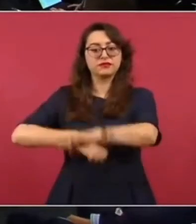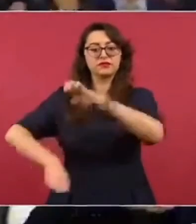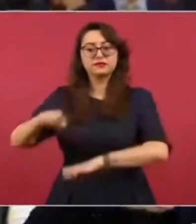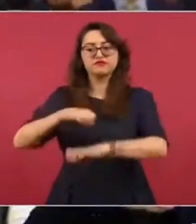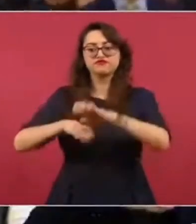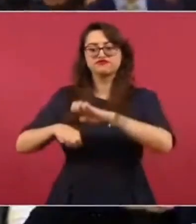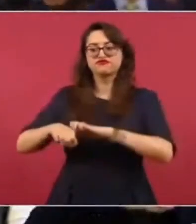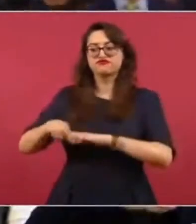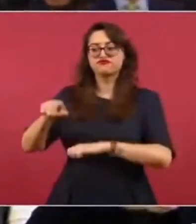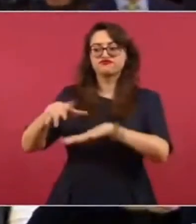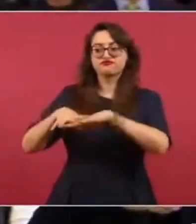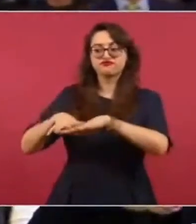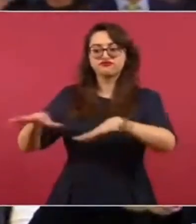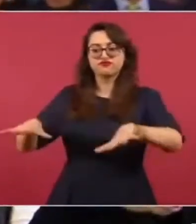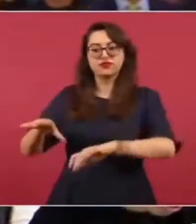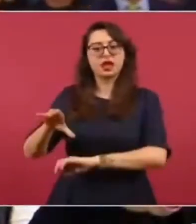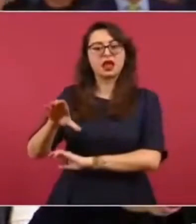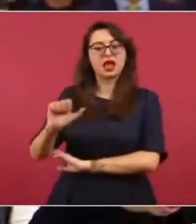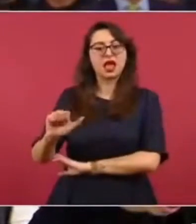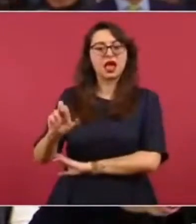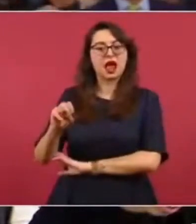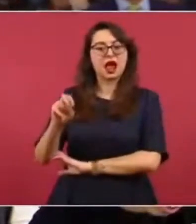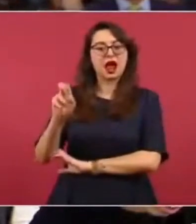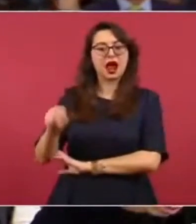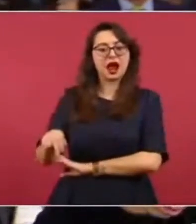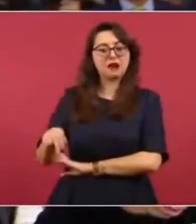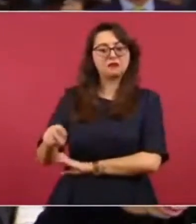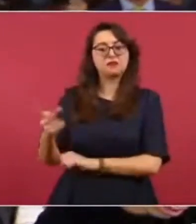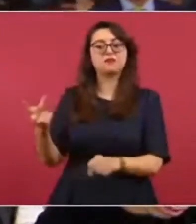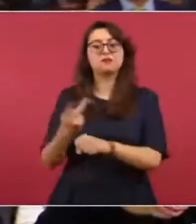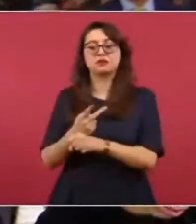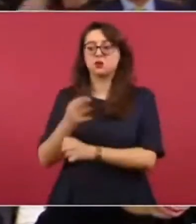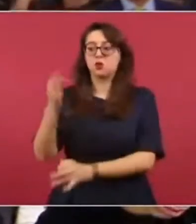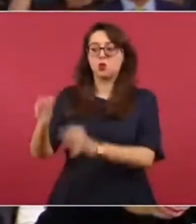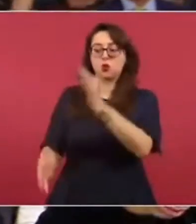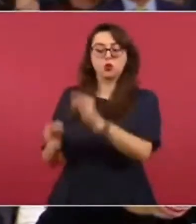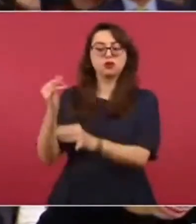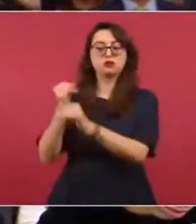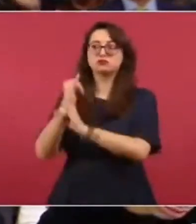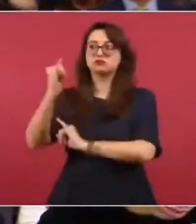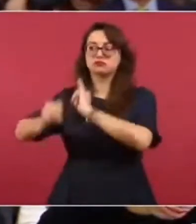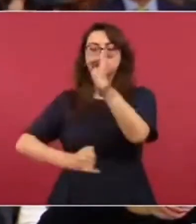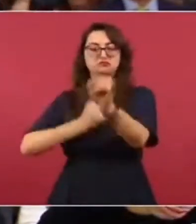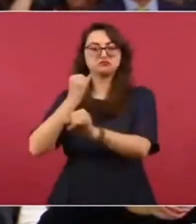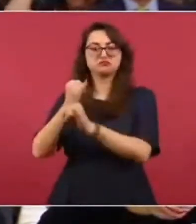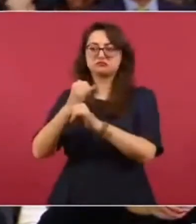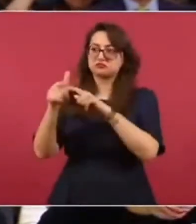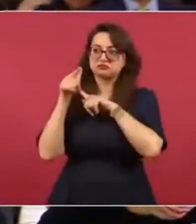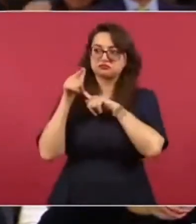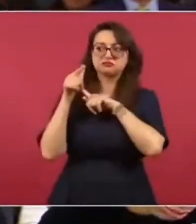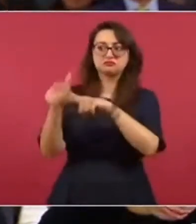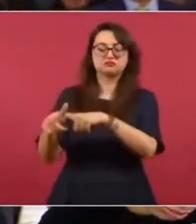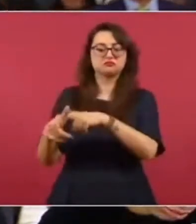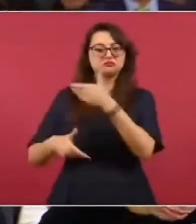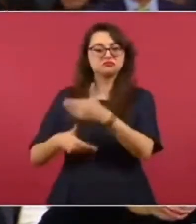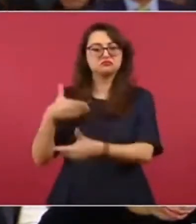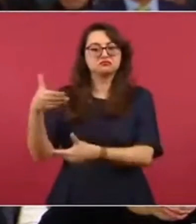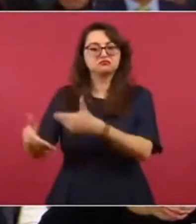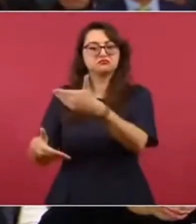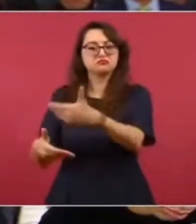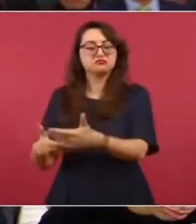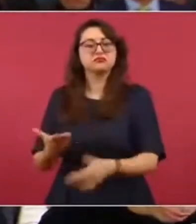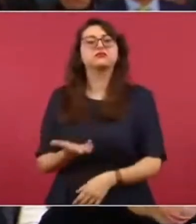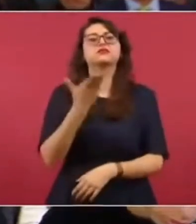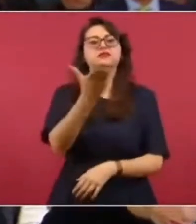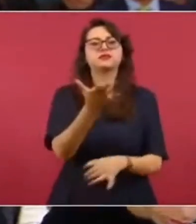Carmen. Tenemos información de que, bueno, avanza el juicio internacional que se está haciendo y, bueno, que hay un